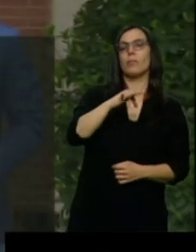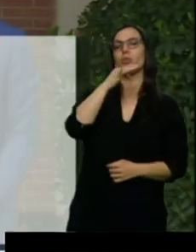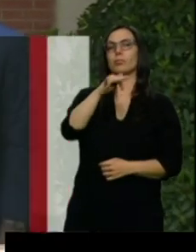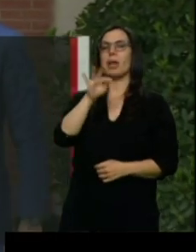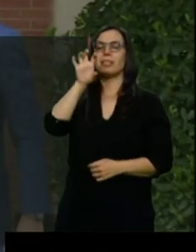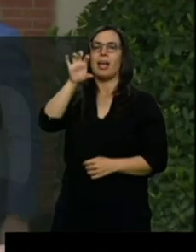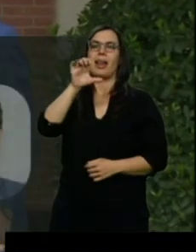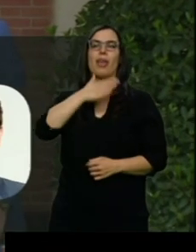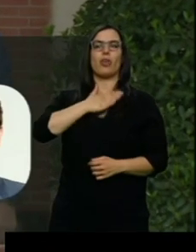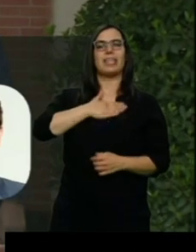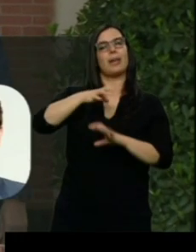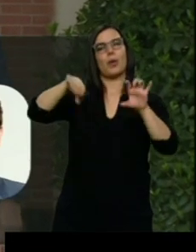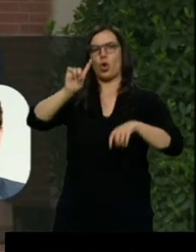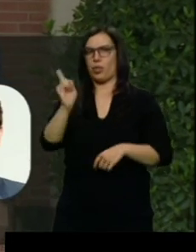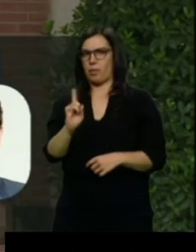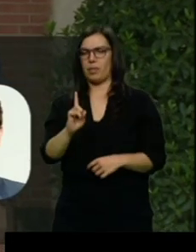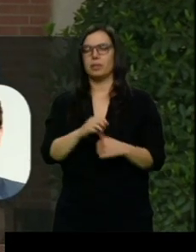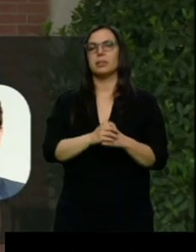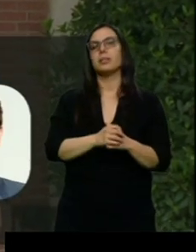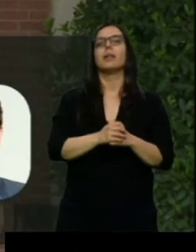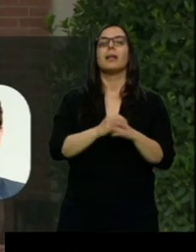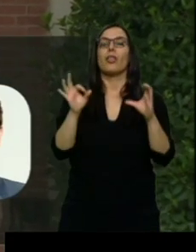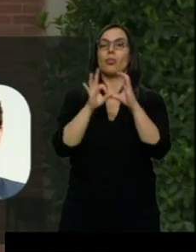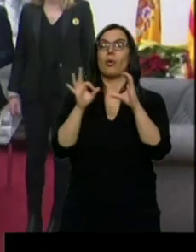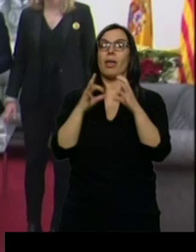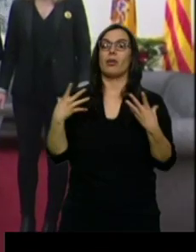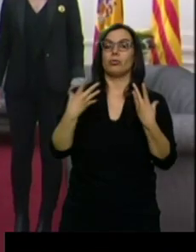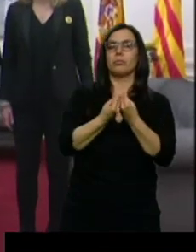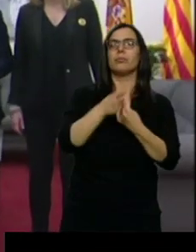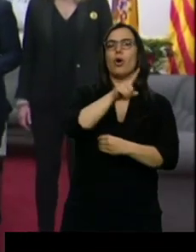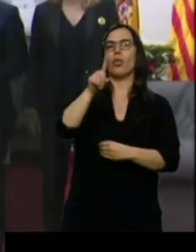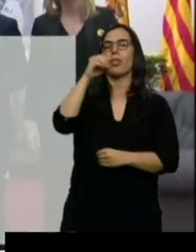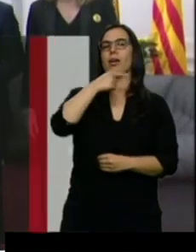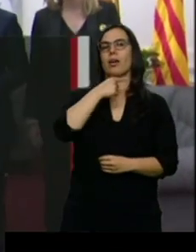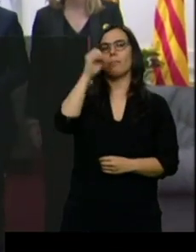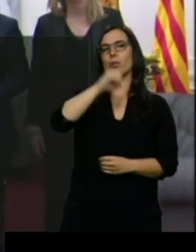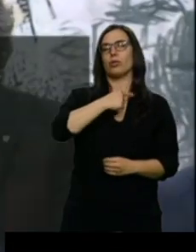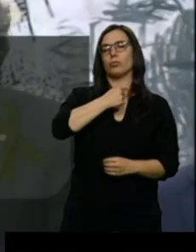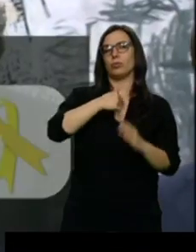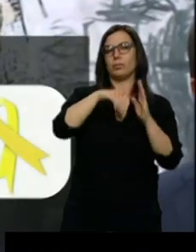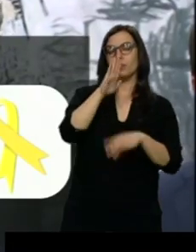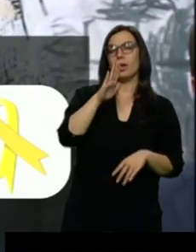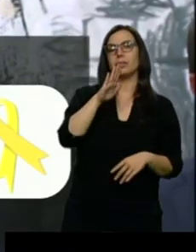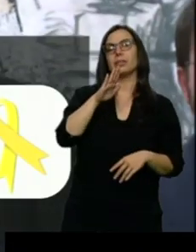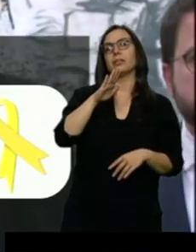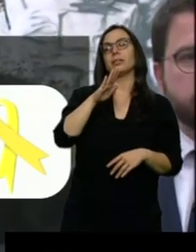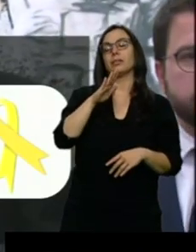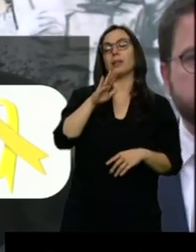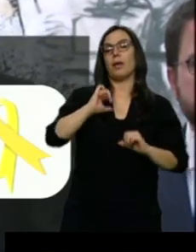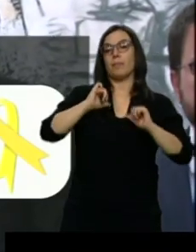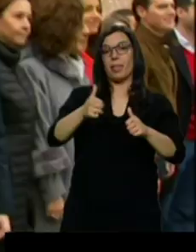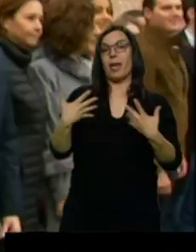La coalición de Sánchez con Rivera le gusta a más del 11%. Cuatro puntos por debajo estaría la opción de abrir la puerta de Moncloa a los